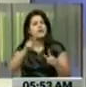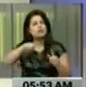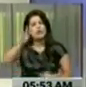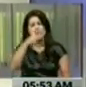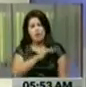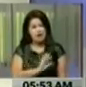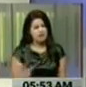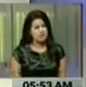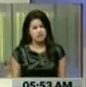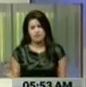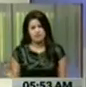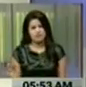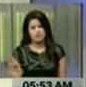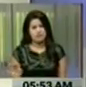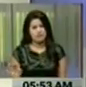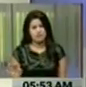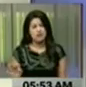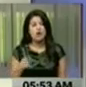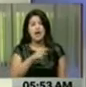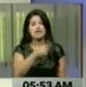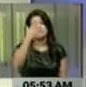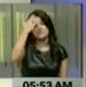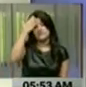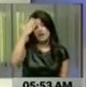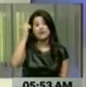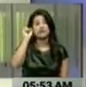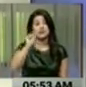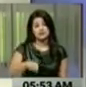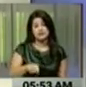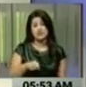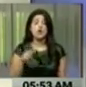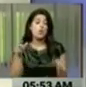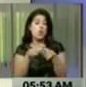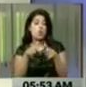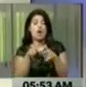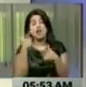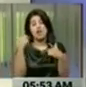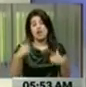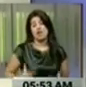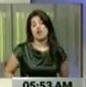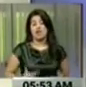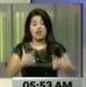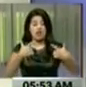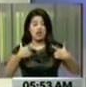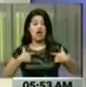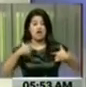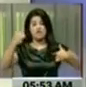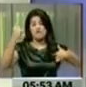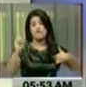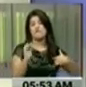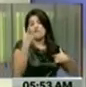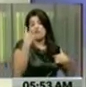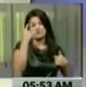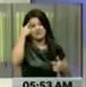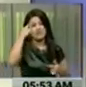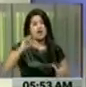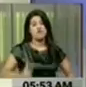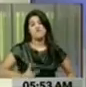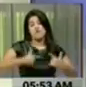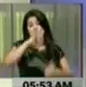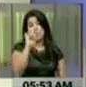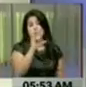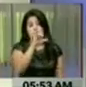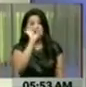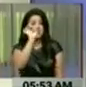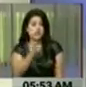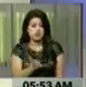saben más del 4 de julio, ustedes saben más de ese día, del 4 de julio, te tiran cohetes algunos